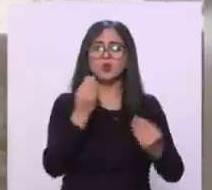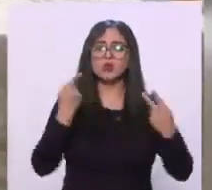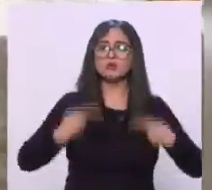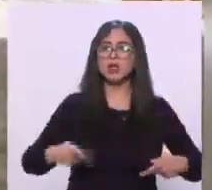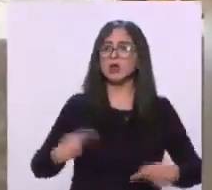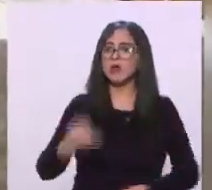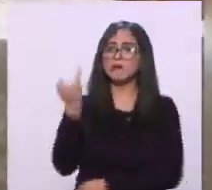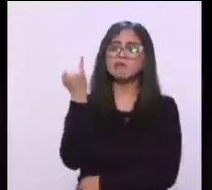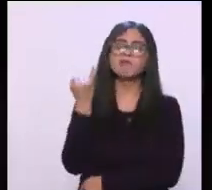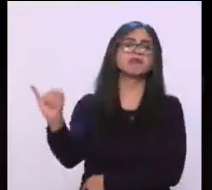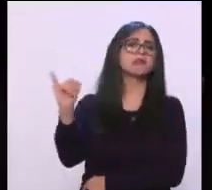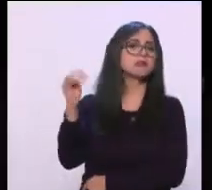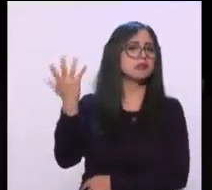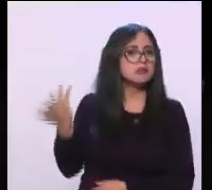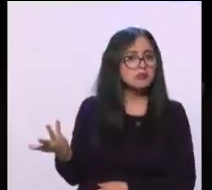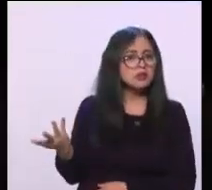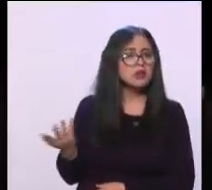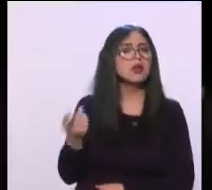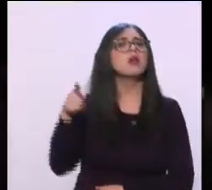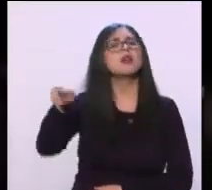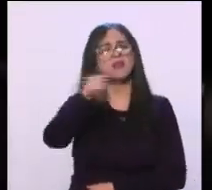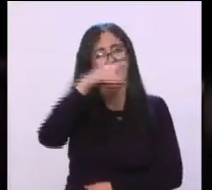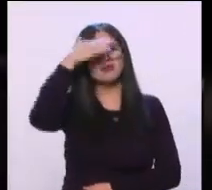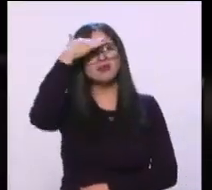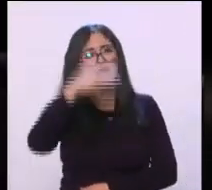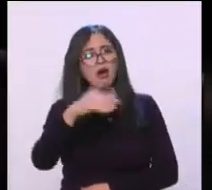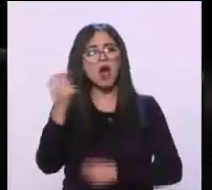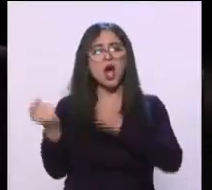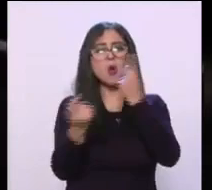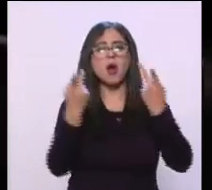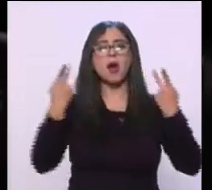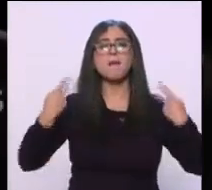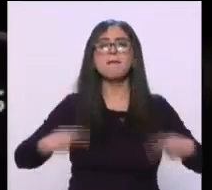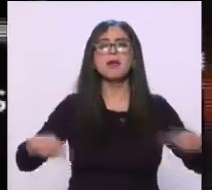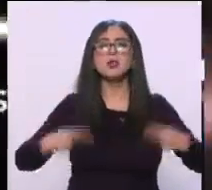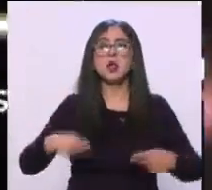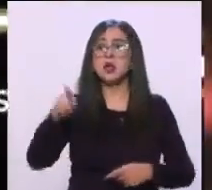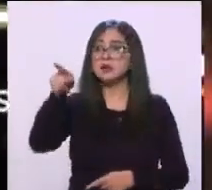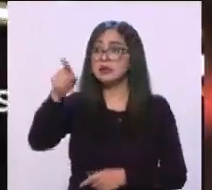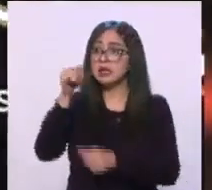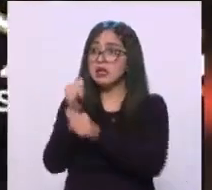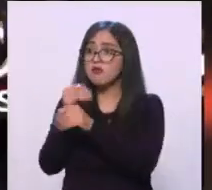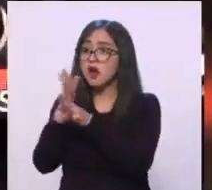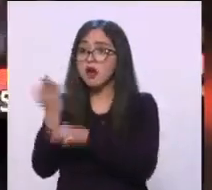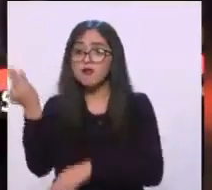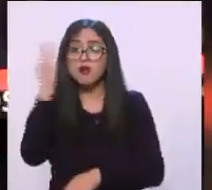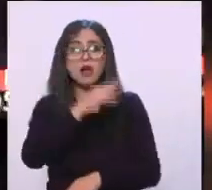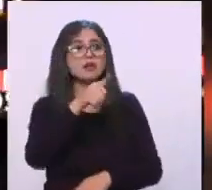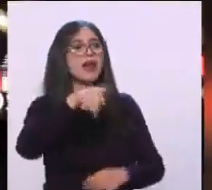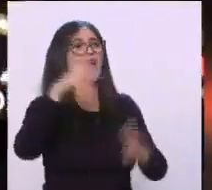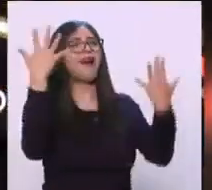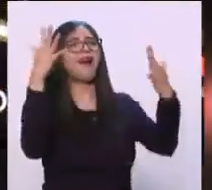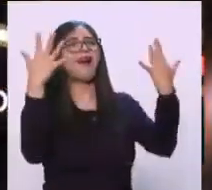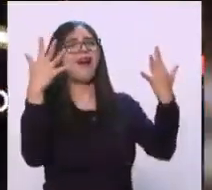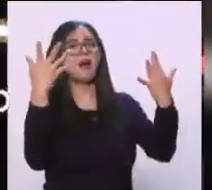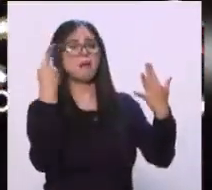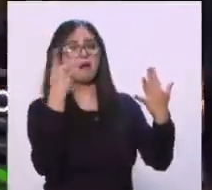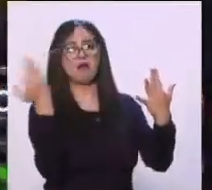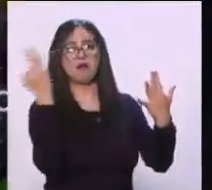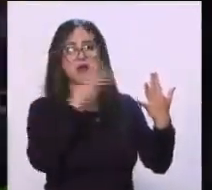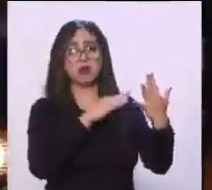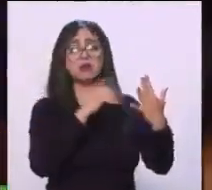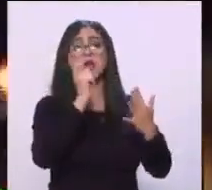porque al final son de aplausos comprados, o sea, solamente ellos se creen, y pues al final solamente eran mil quinientos